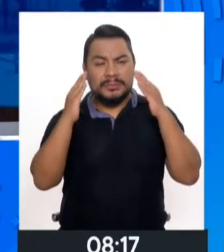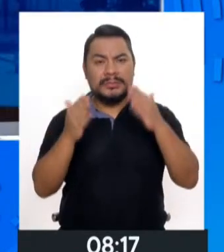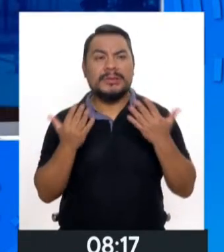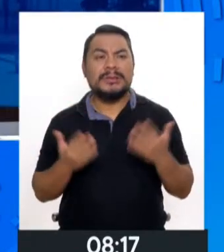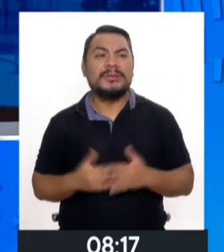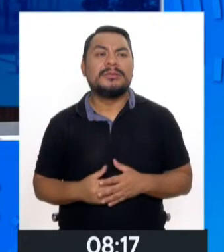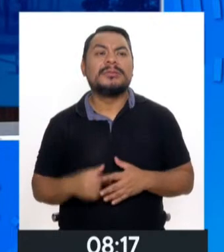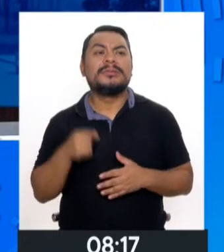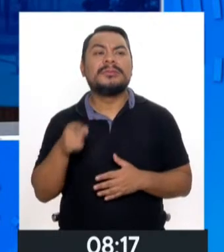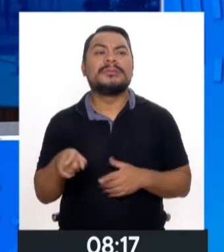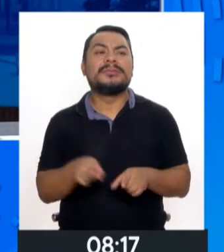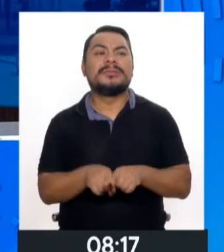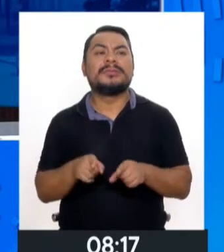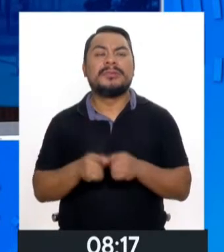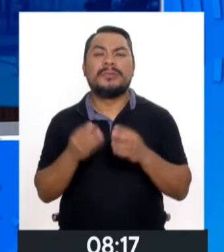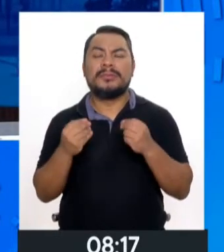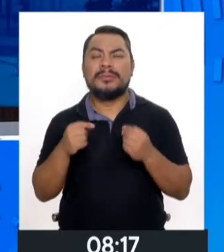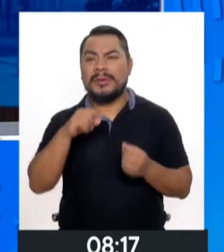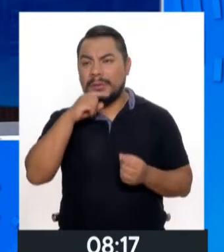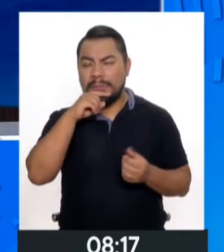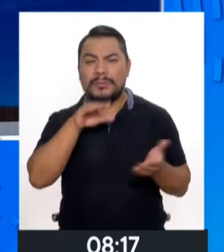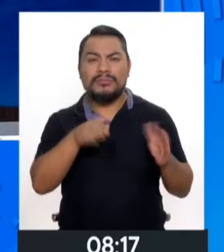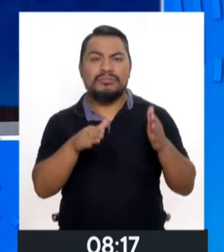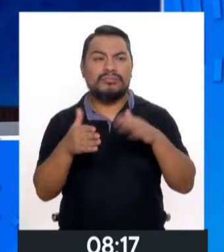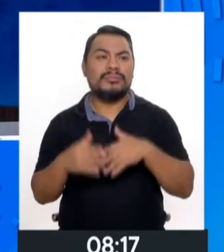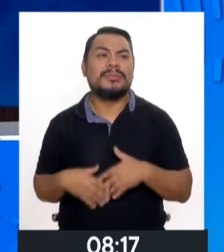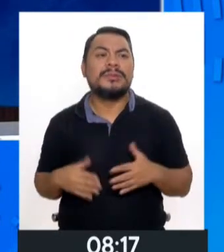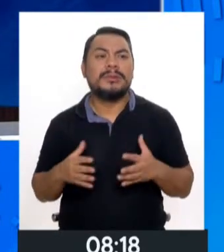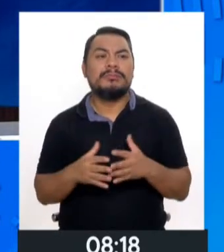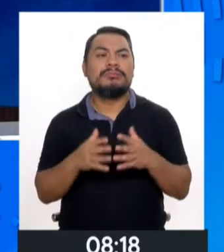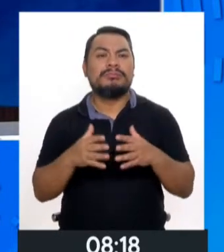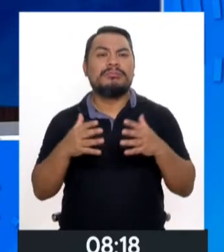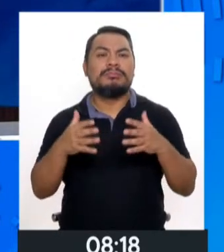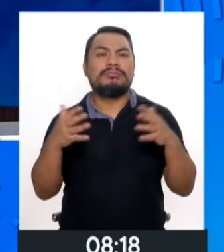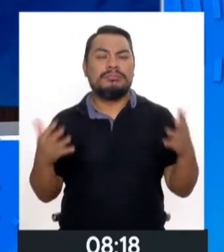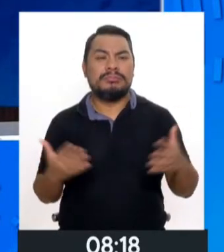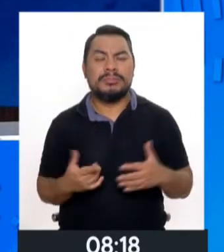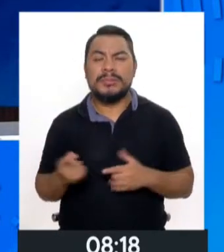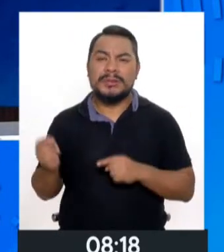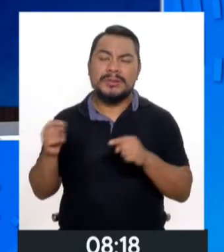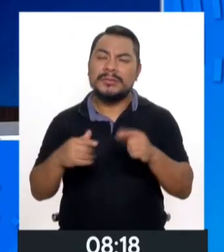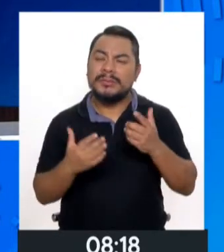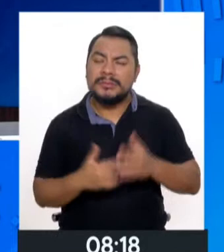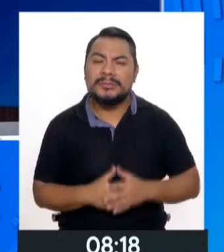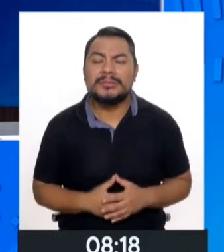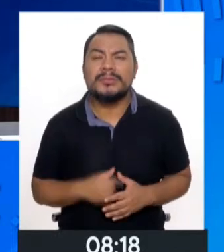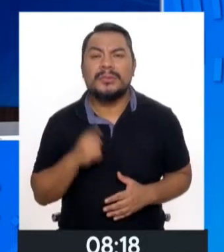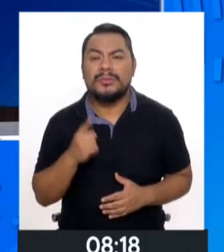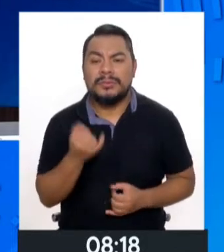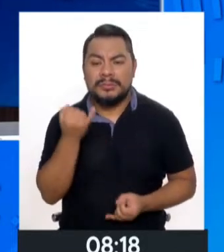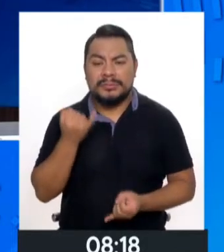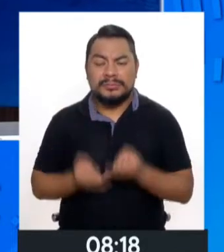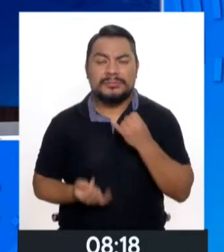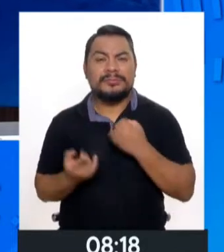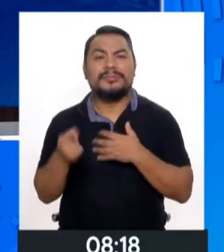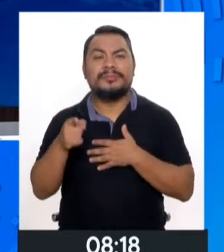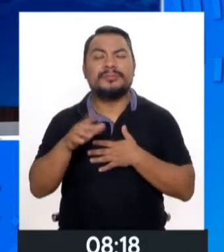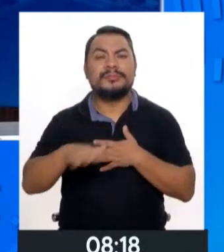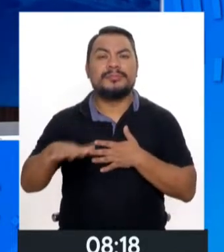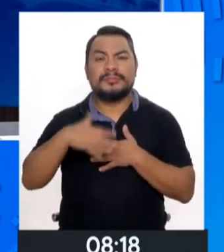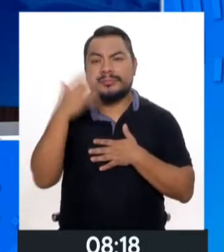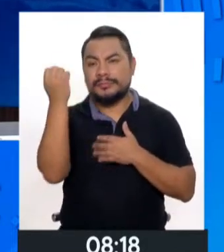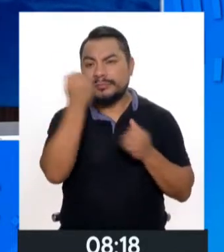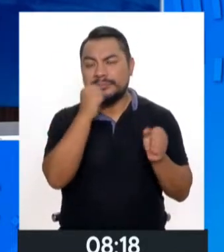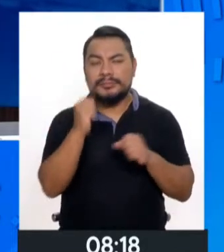es los feminicidios, los incrementos que se están dando. Y uno de los últimos casos es lo que ocurrió en San Martín de